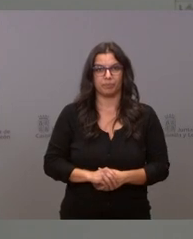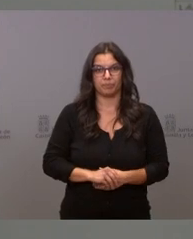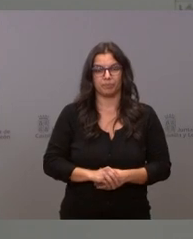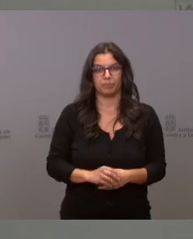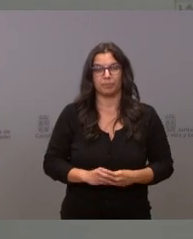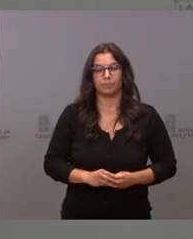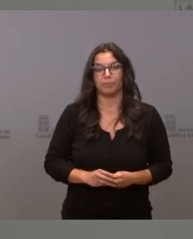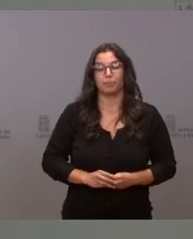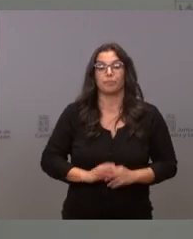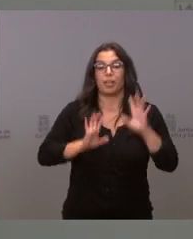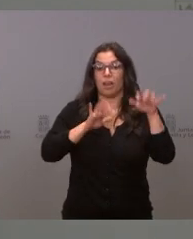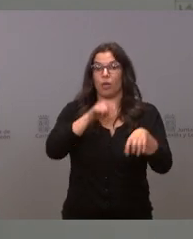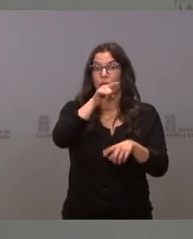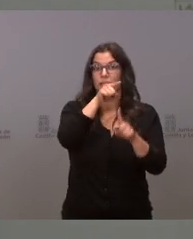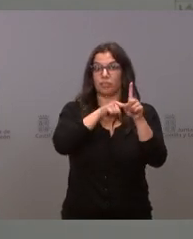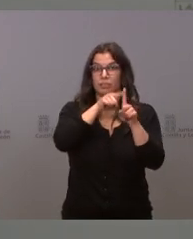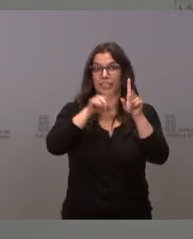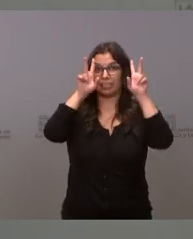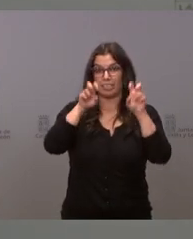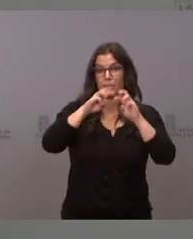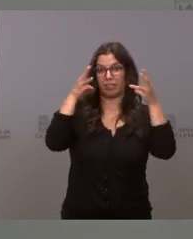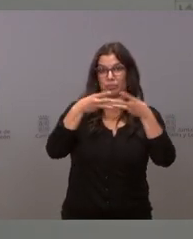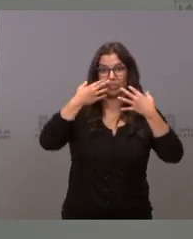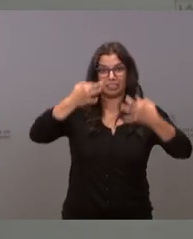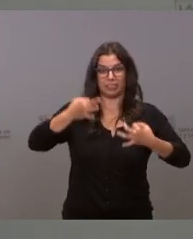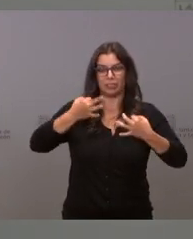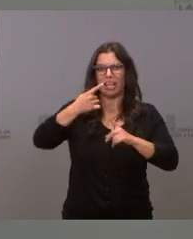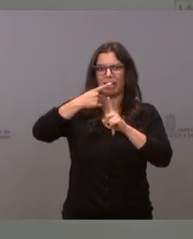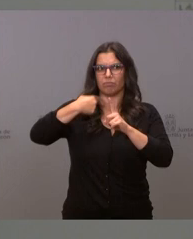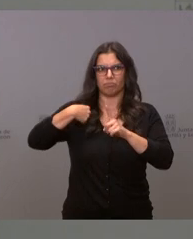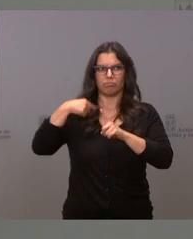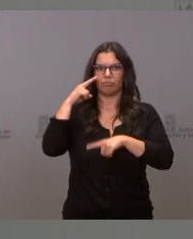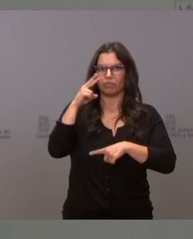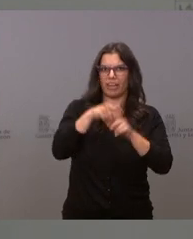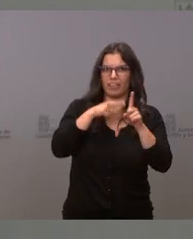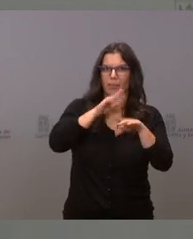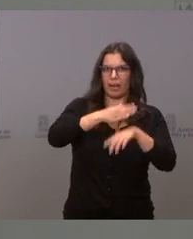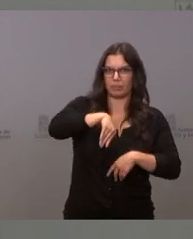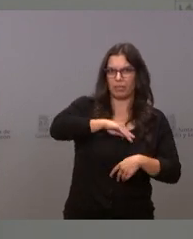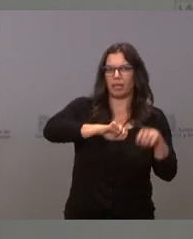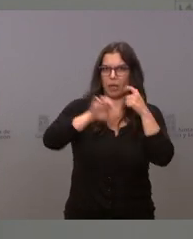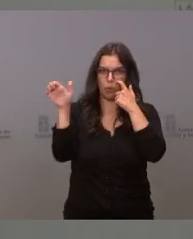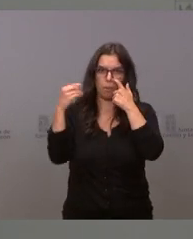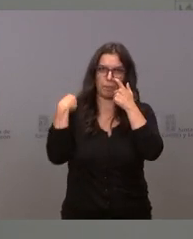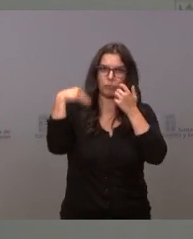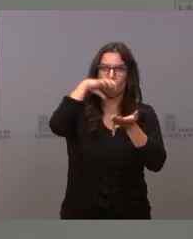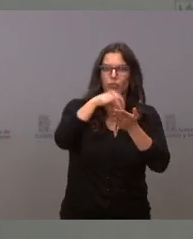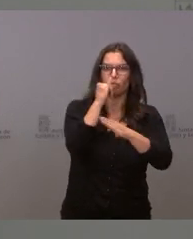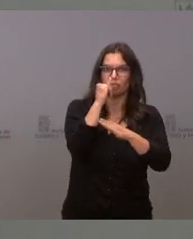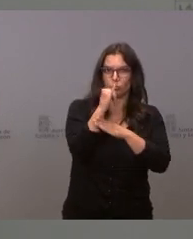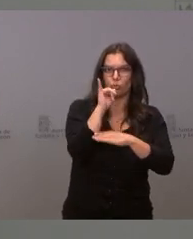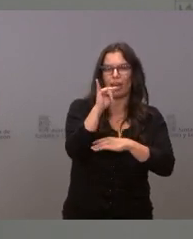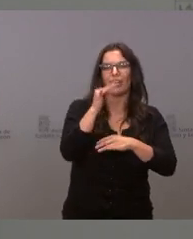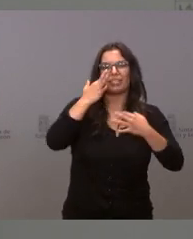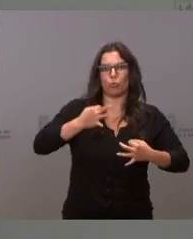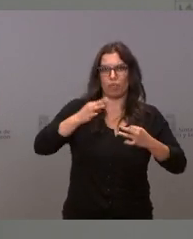León es un referente en ciberseguridad a nivel nacional, europeo, alberga el INCIBE y se ha configurado como un polo especializado